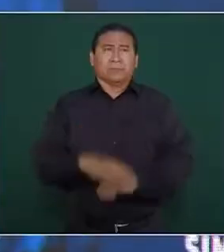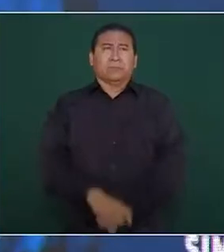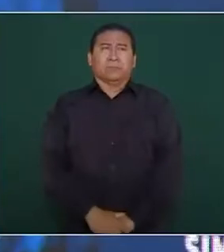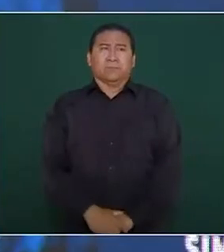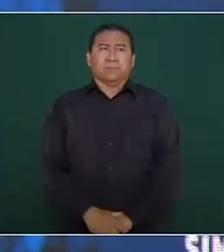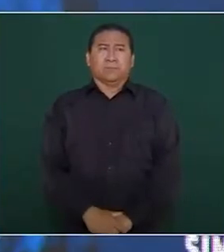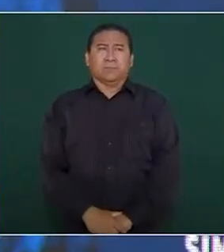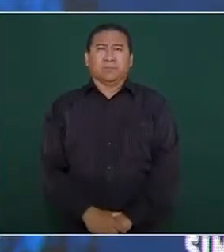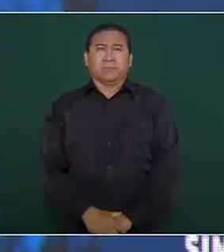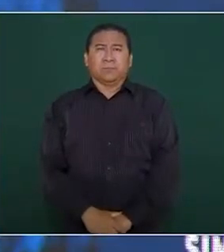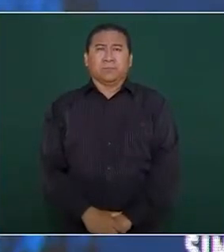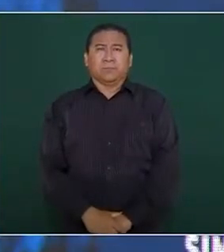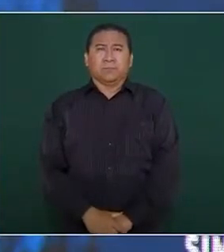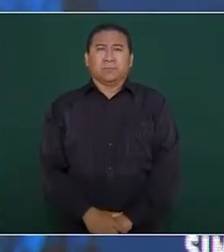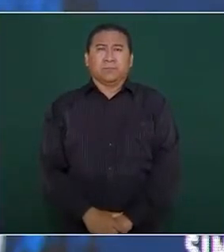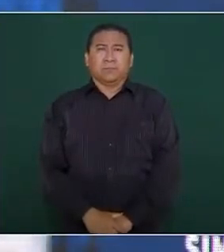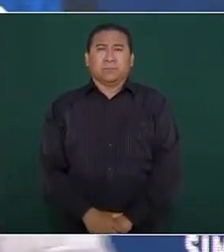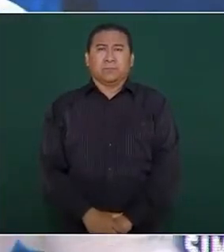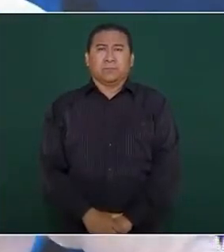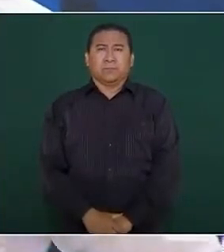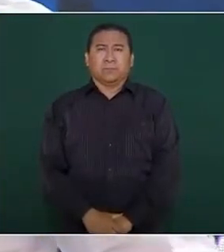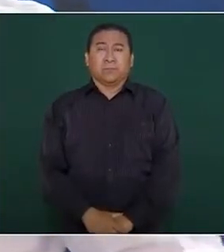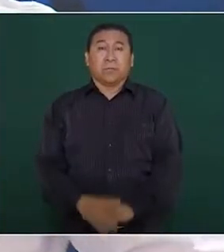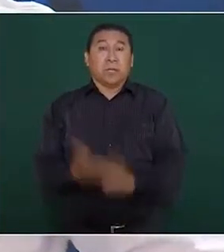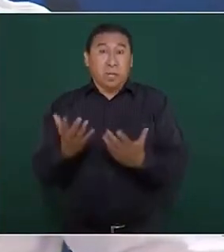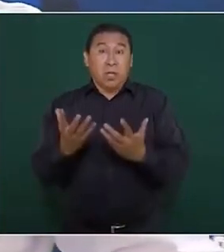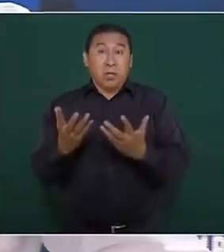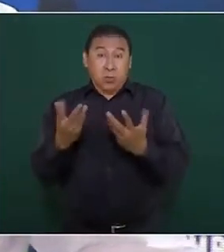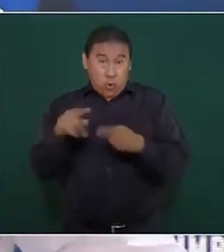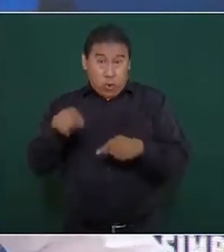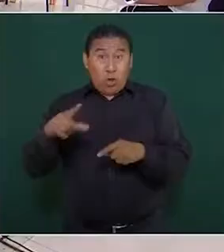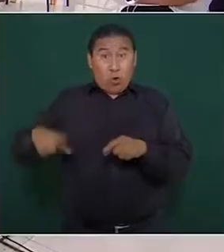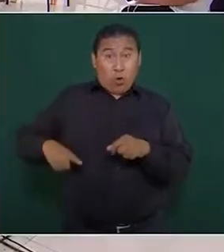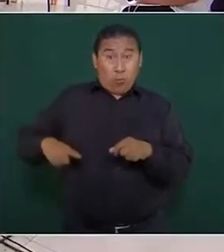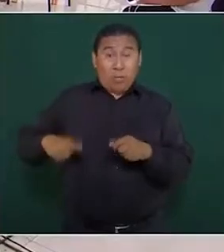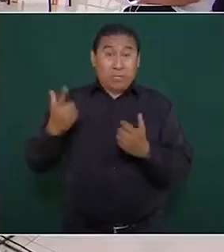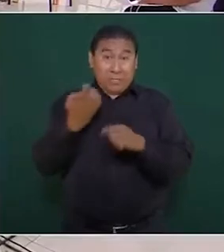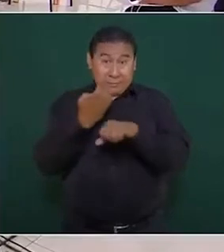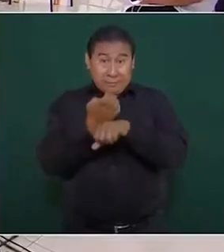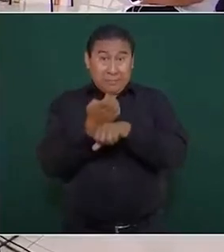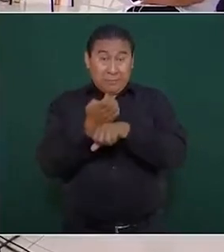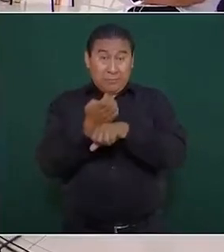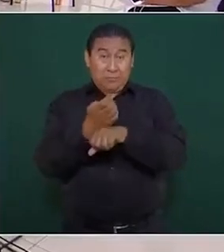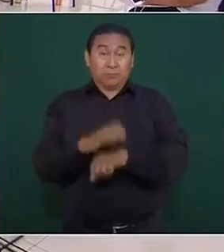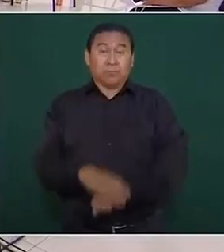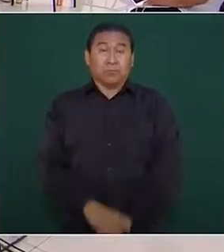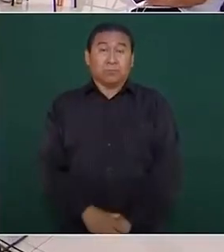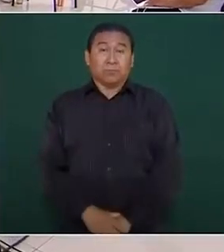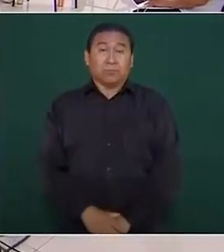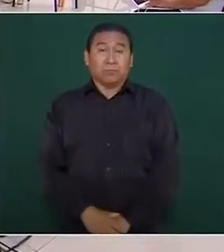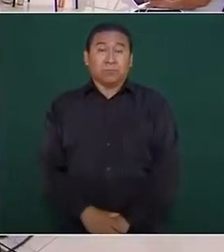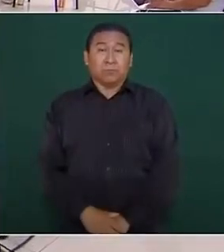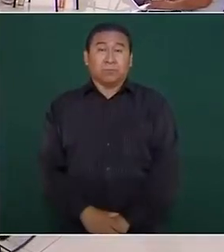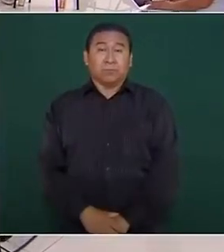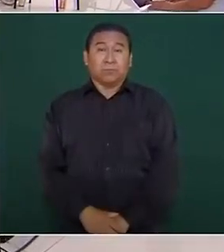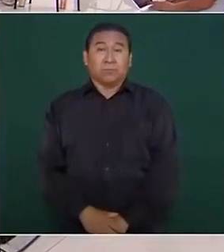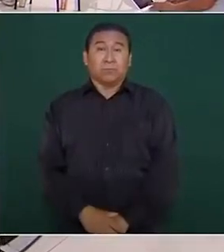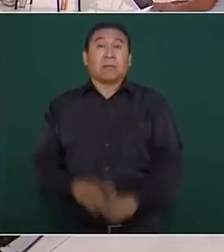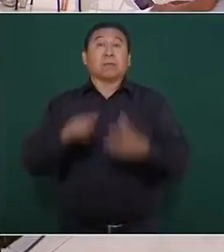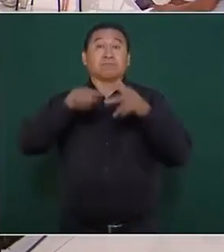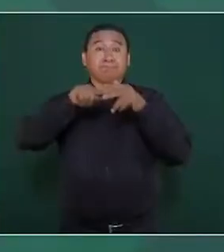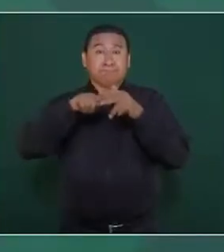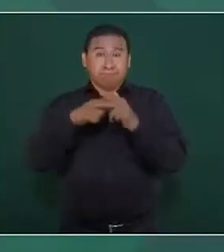ya junto con el gobierno del Estado están por